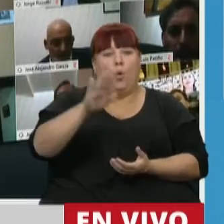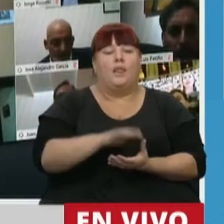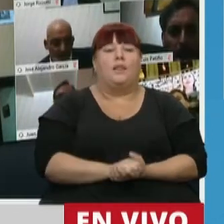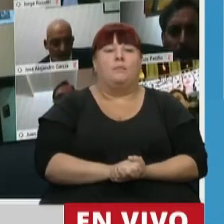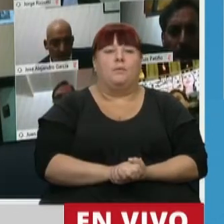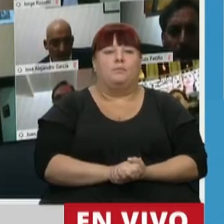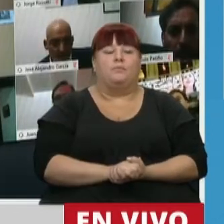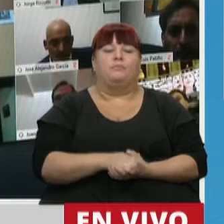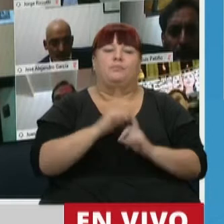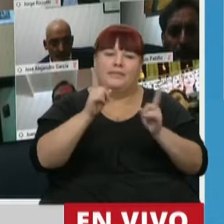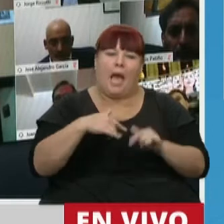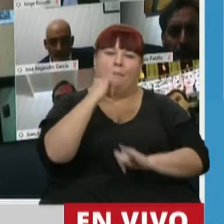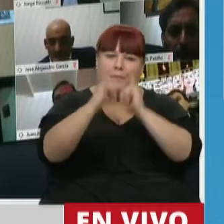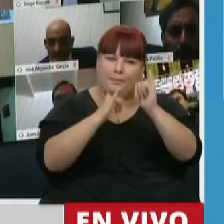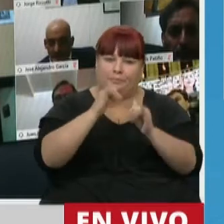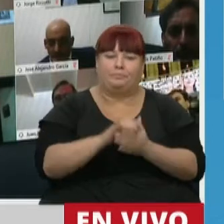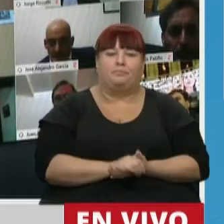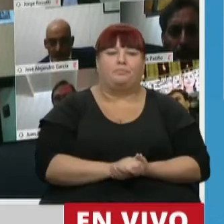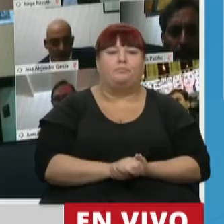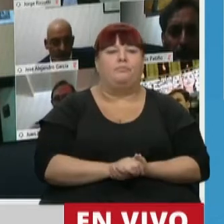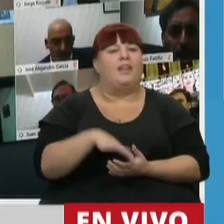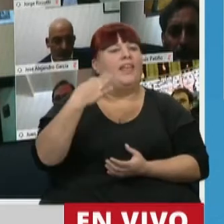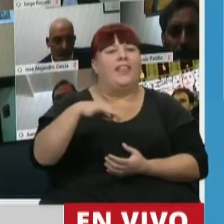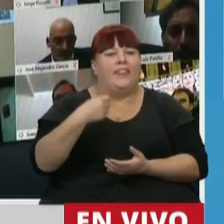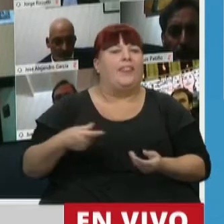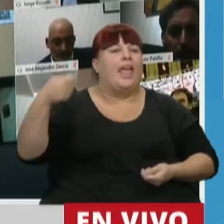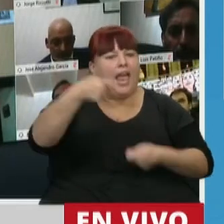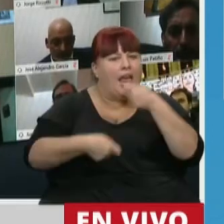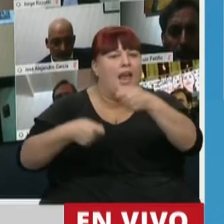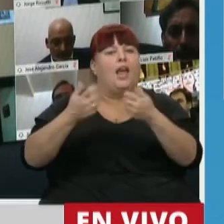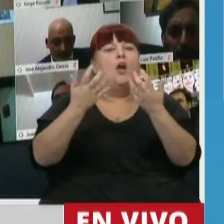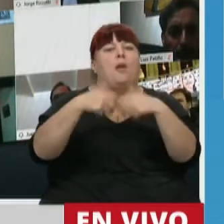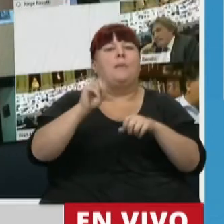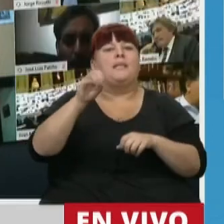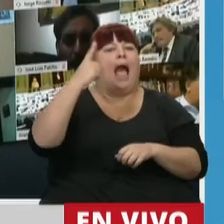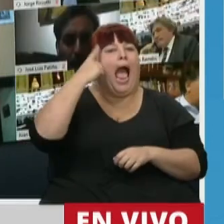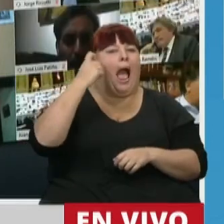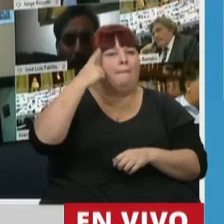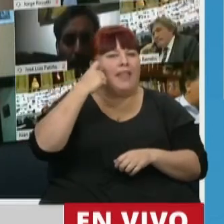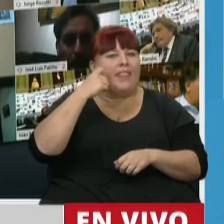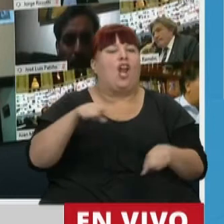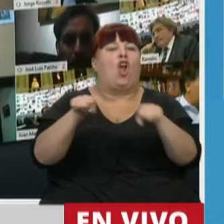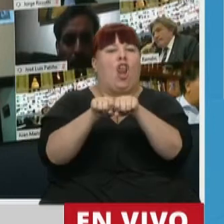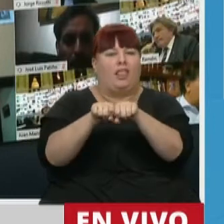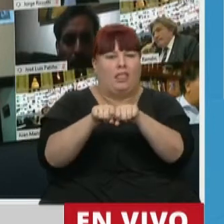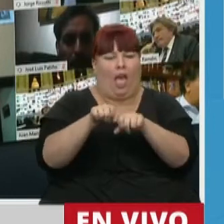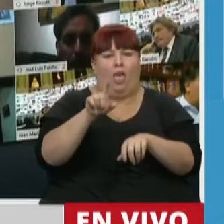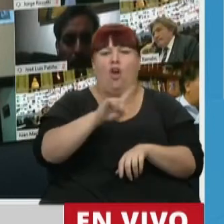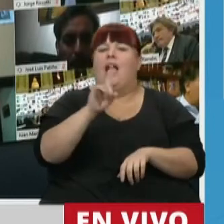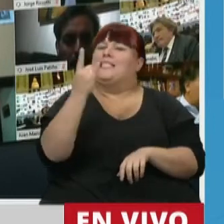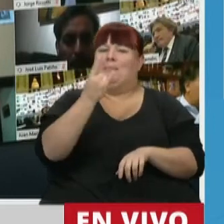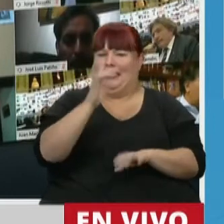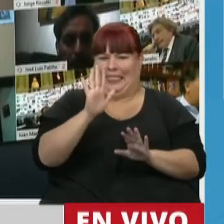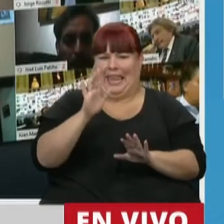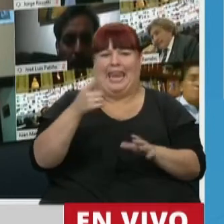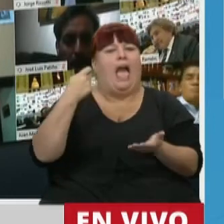no quiero dejar de mencionar que hay que seguir invirtiendo en el programa Aprender Conectados. No es cierto